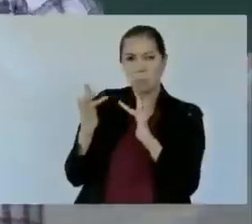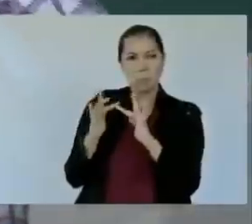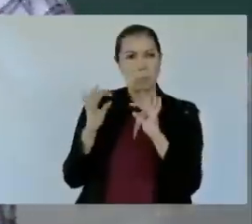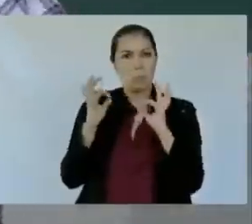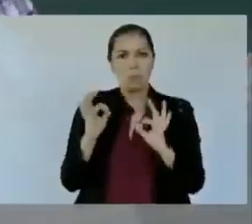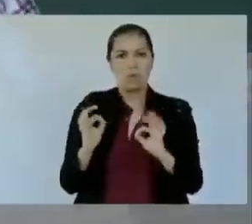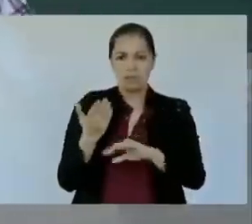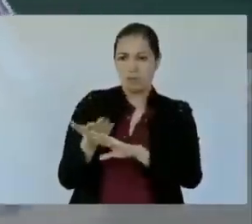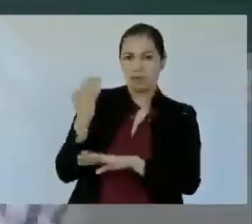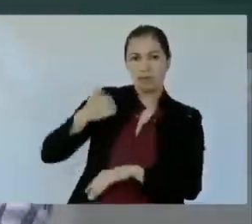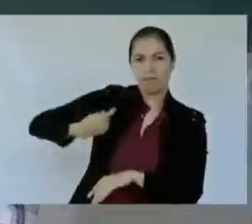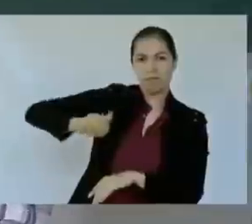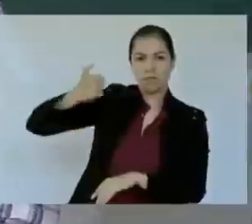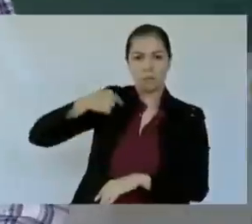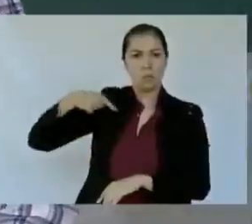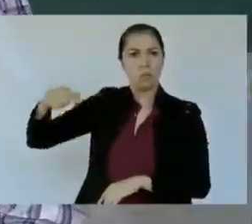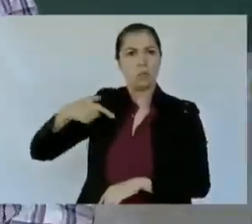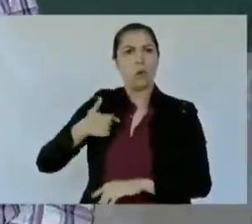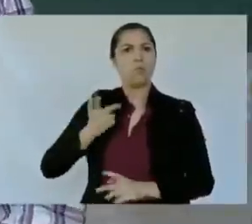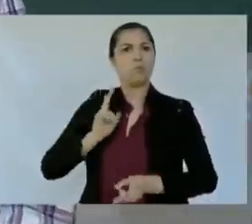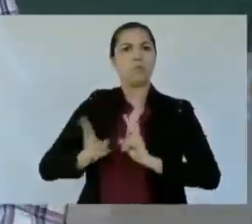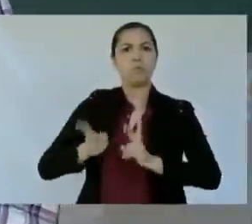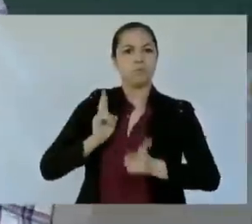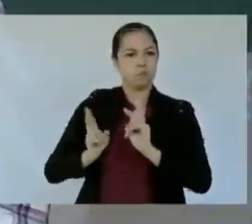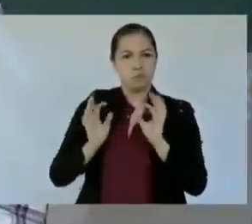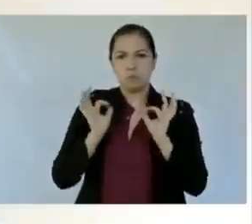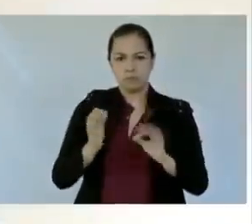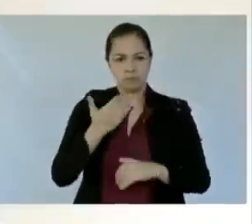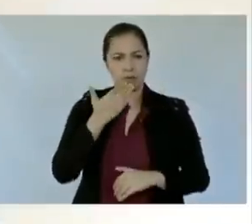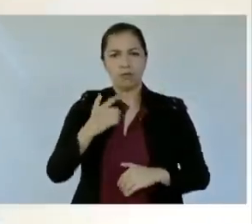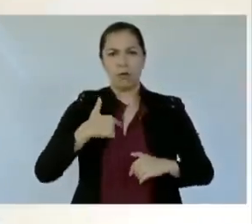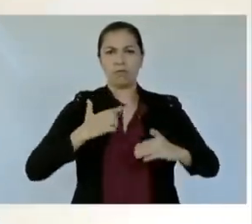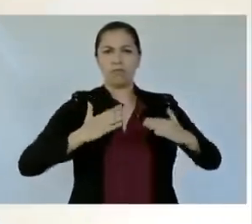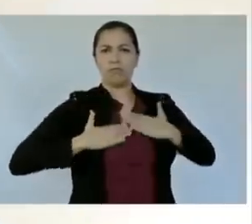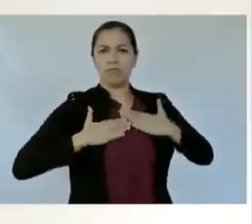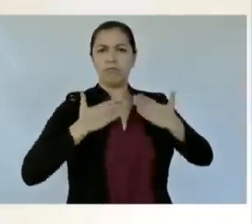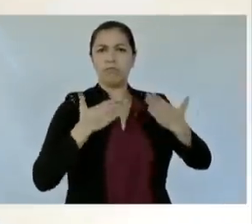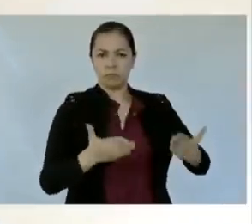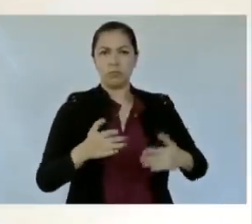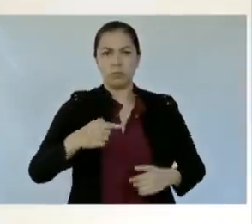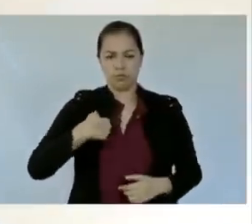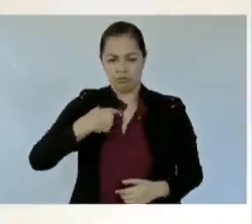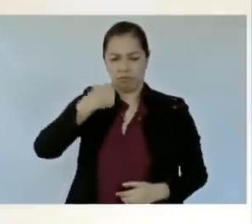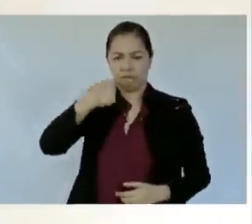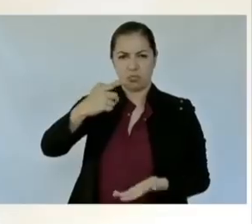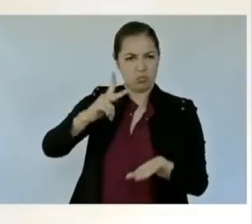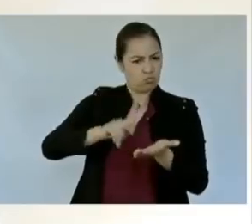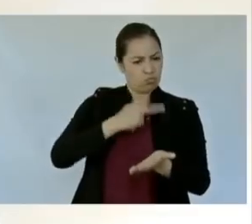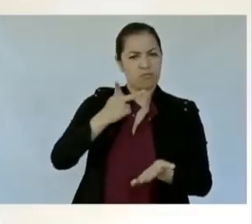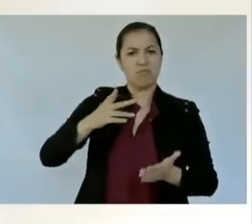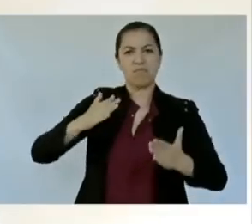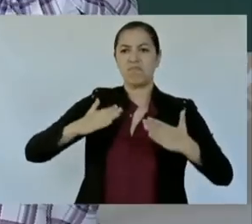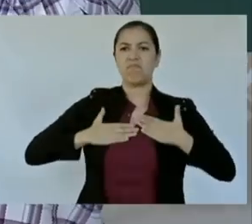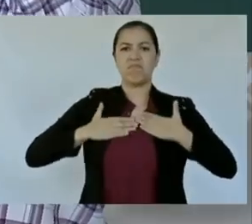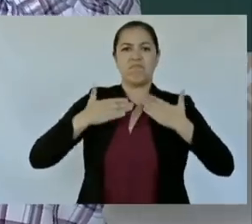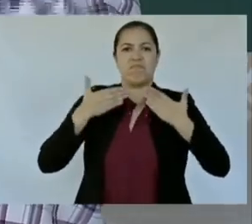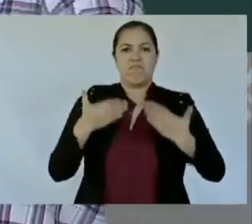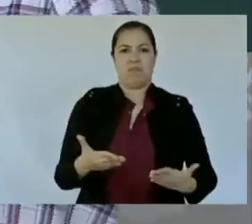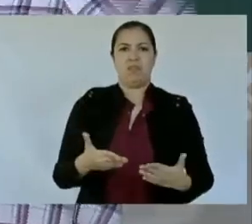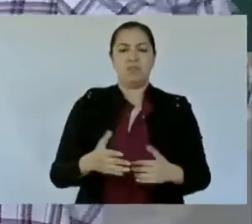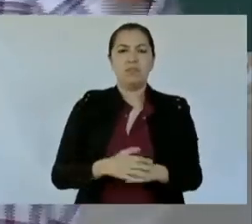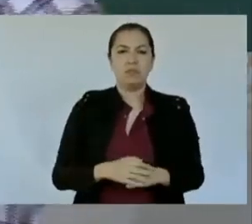mucha química con usted, lo digo abiertamente. Y lo digo y lo reitero y lo vuelvo a decir así.